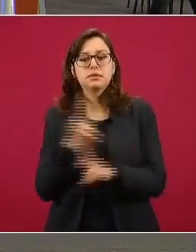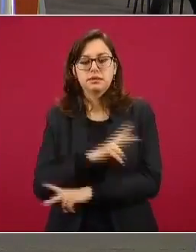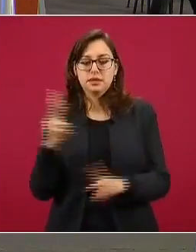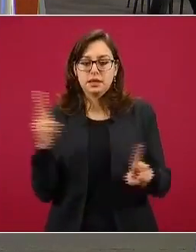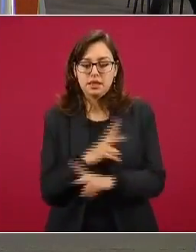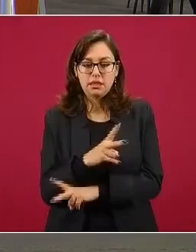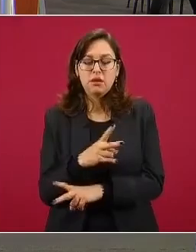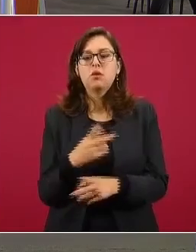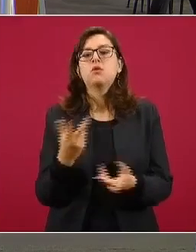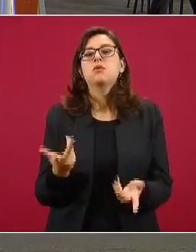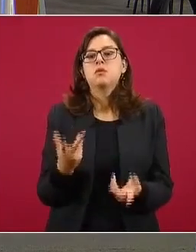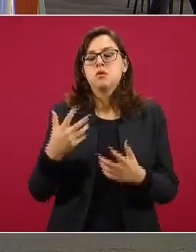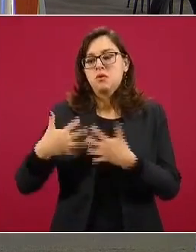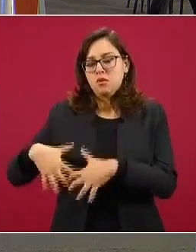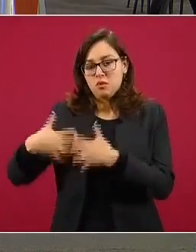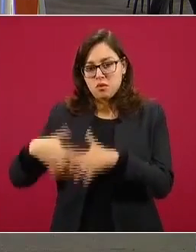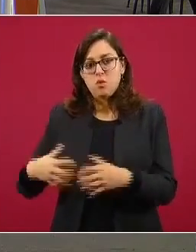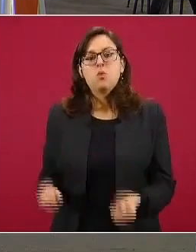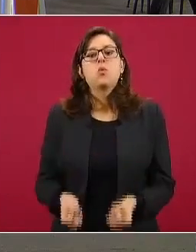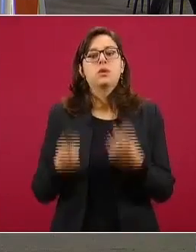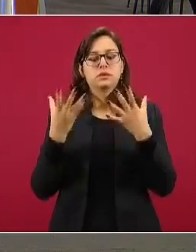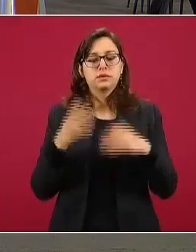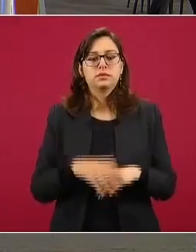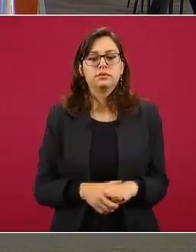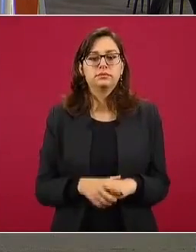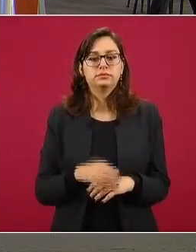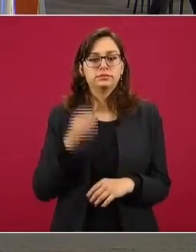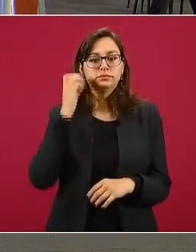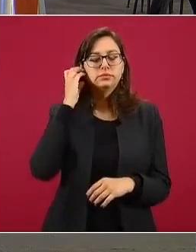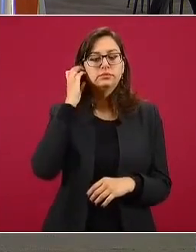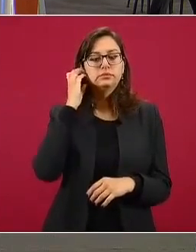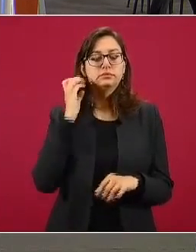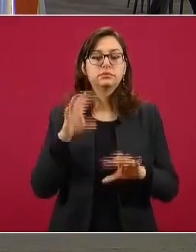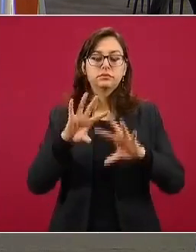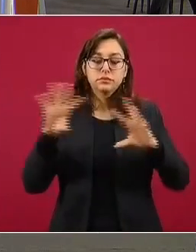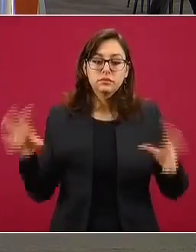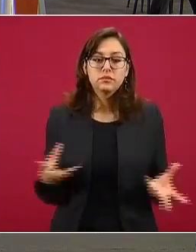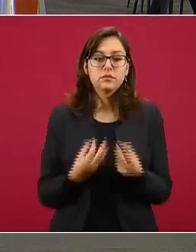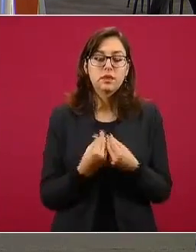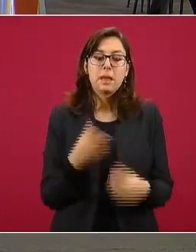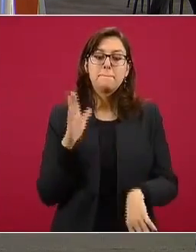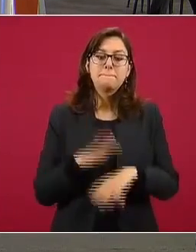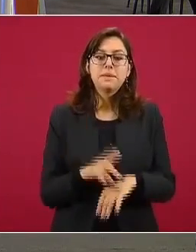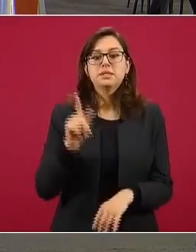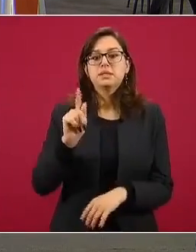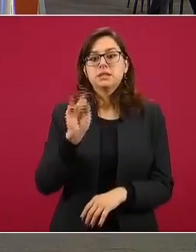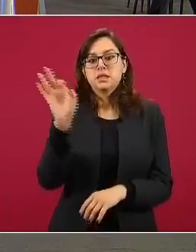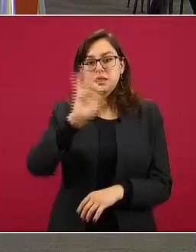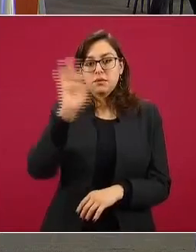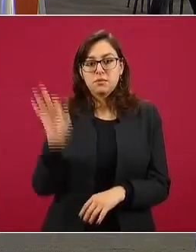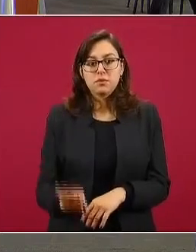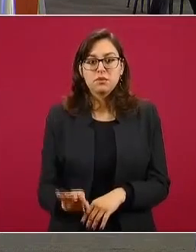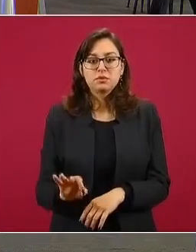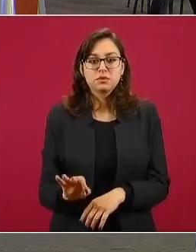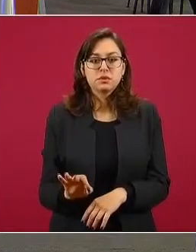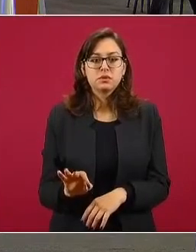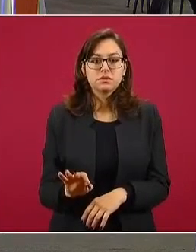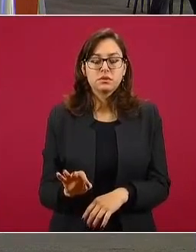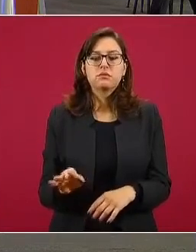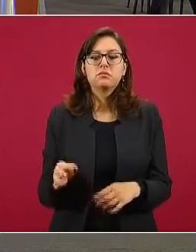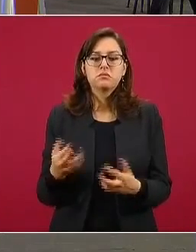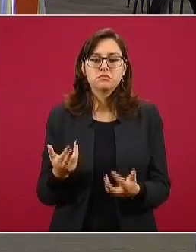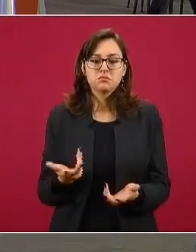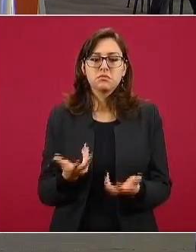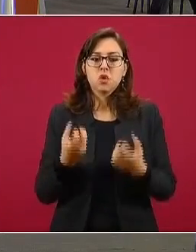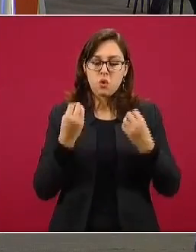En el promedio nacional, tenemos un poco más de la cuarta parte de las camas para personas críticamente